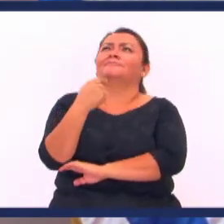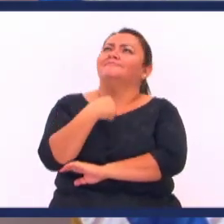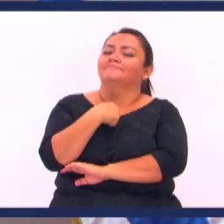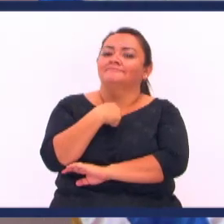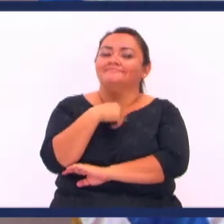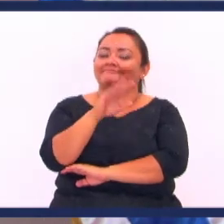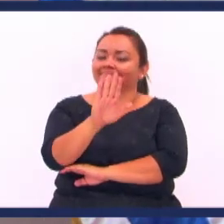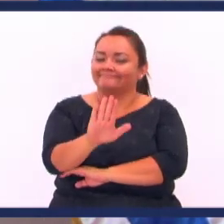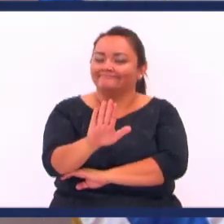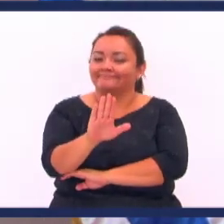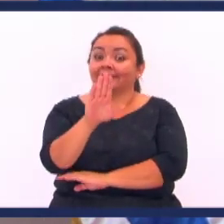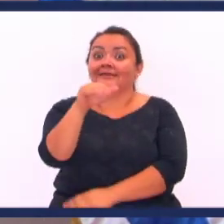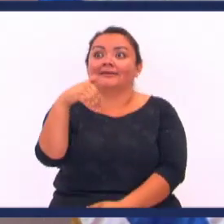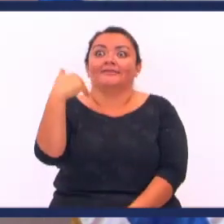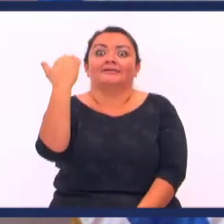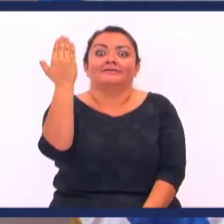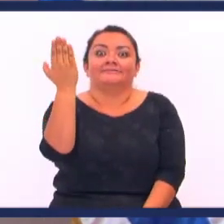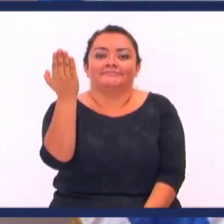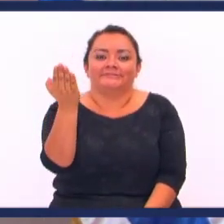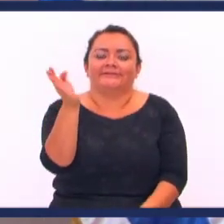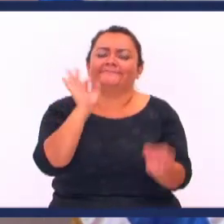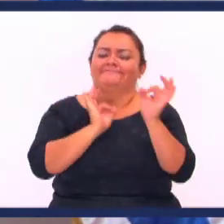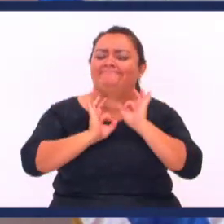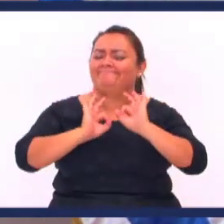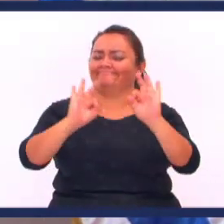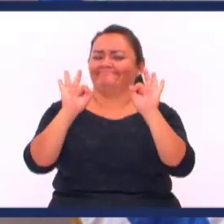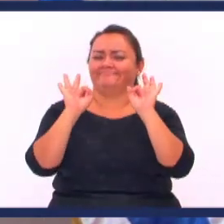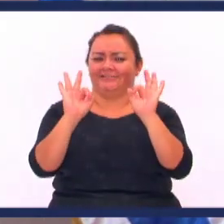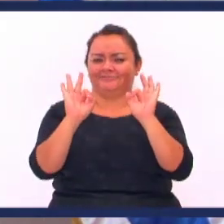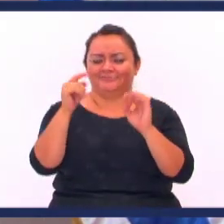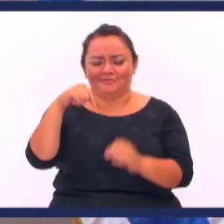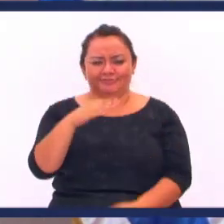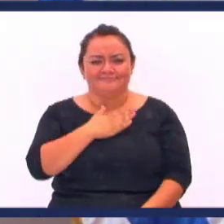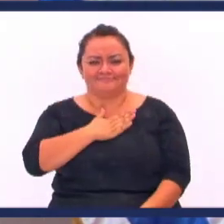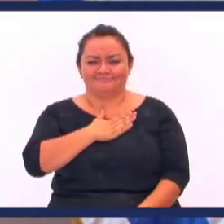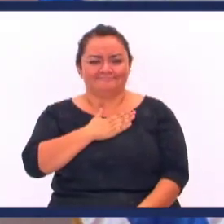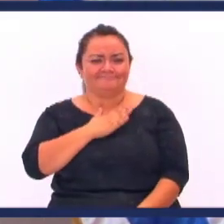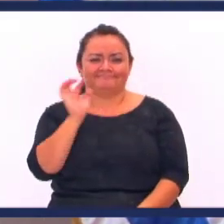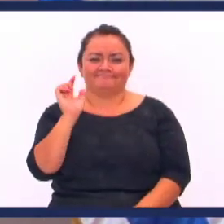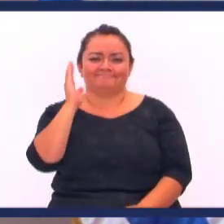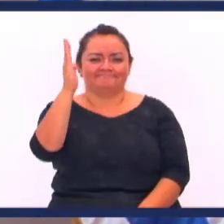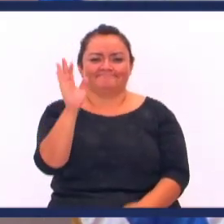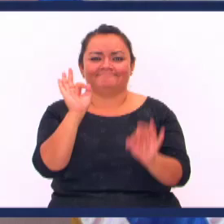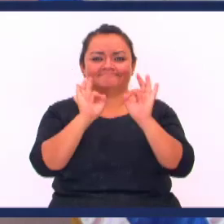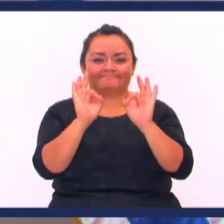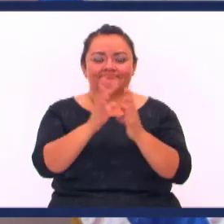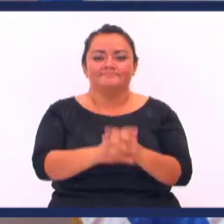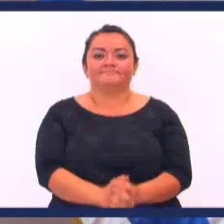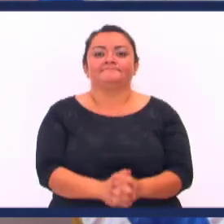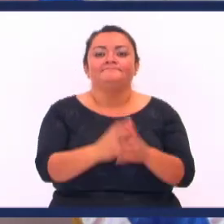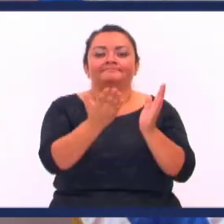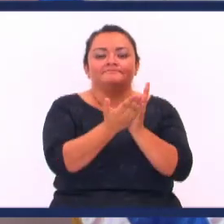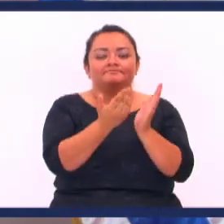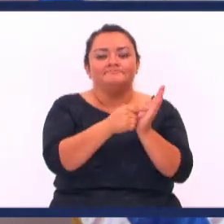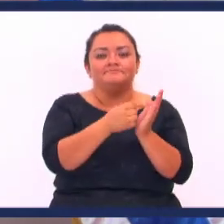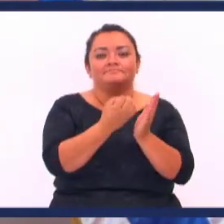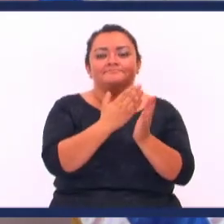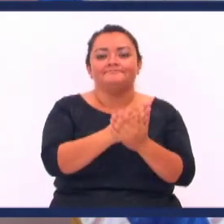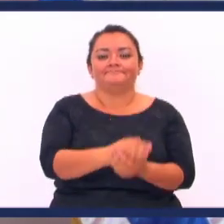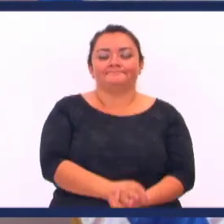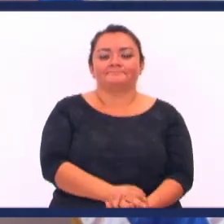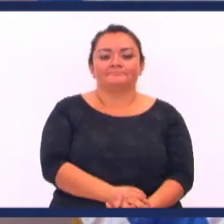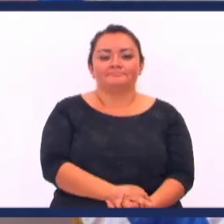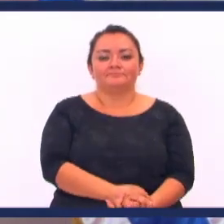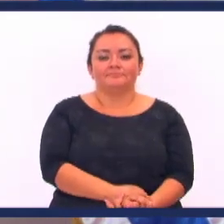mí Porque lo que viene Más tarde Es mejor De lo que tienes Y de lo que tenías Dice la palabra De seguir en romano Si me